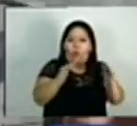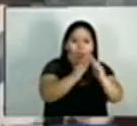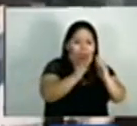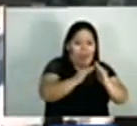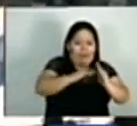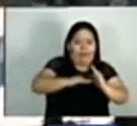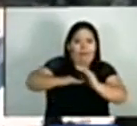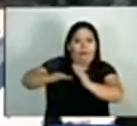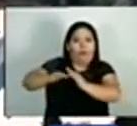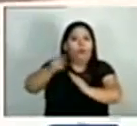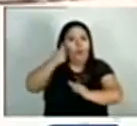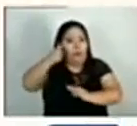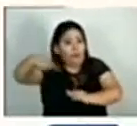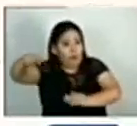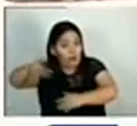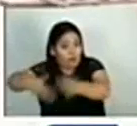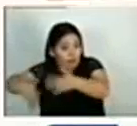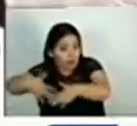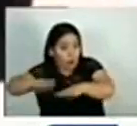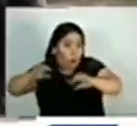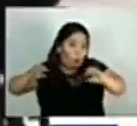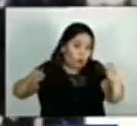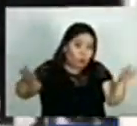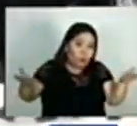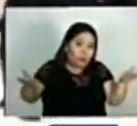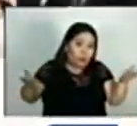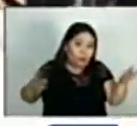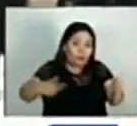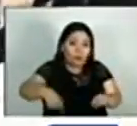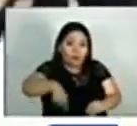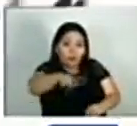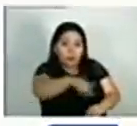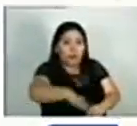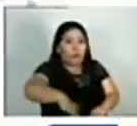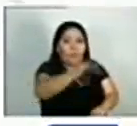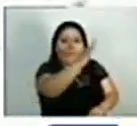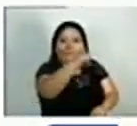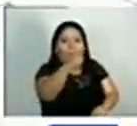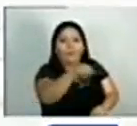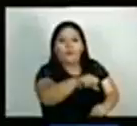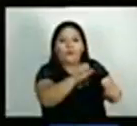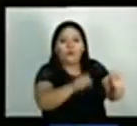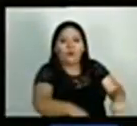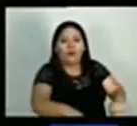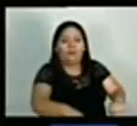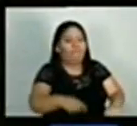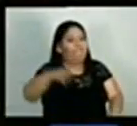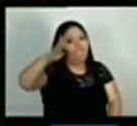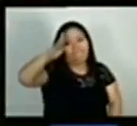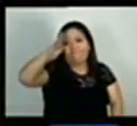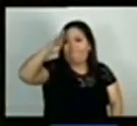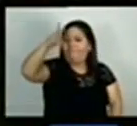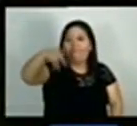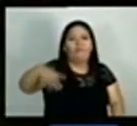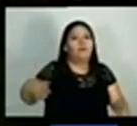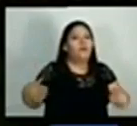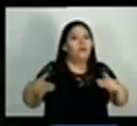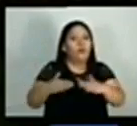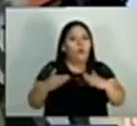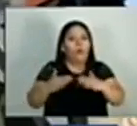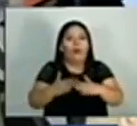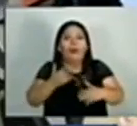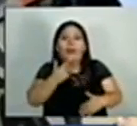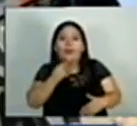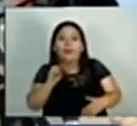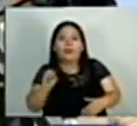van a ir? ¿Tirarse al mar, al mediterráneo? Porque ir a la parte israelí no pueden ir. Son mentiras, igual que los bulos que han salido